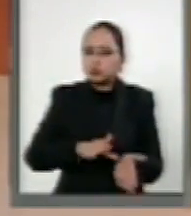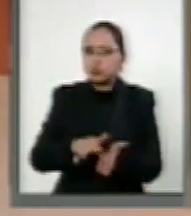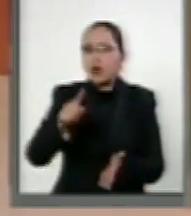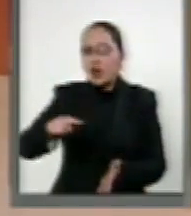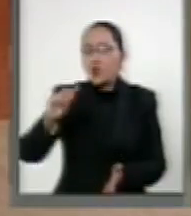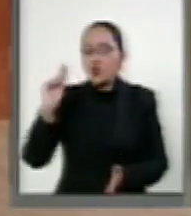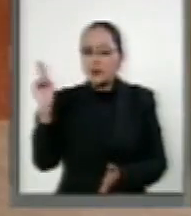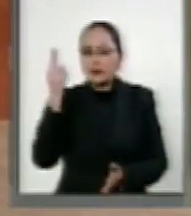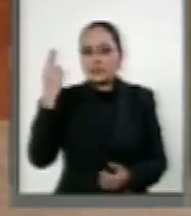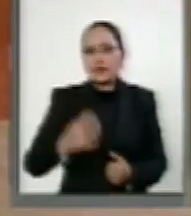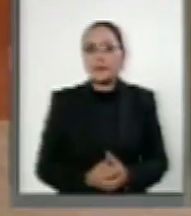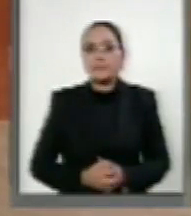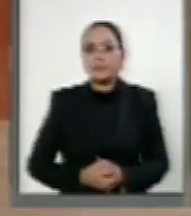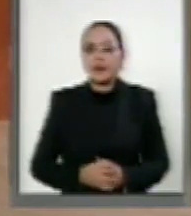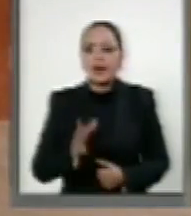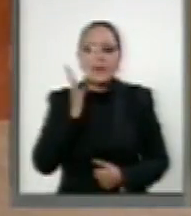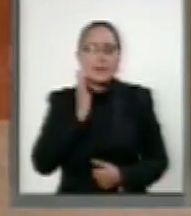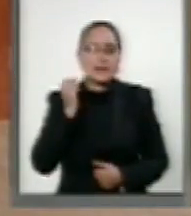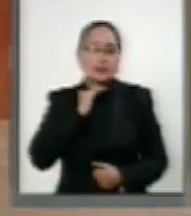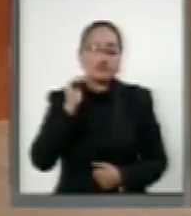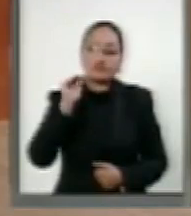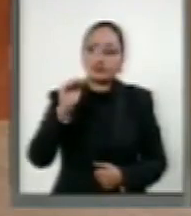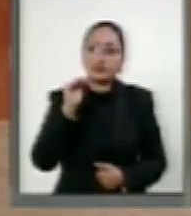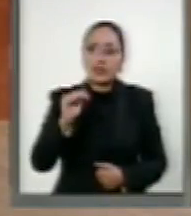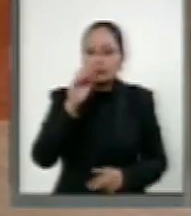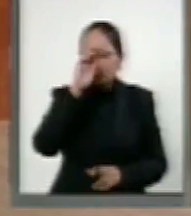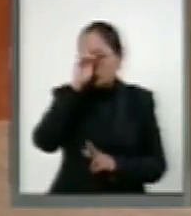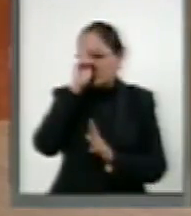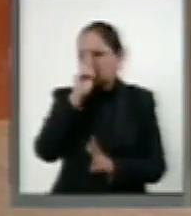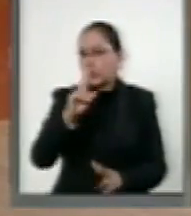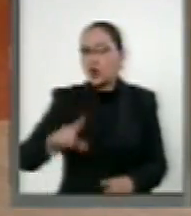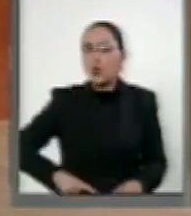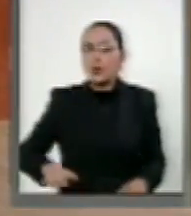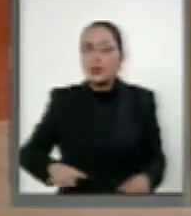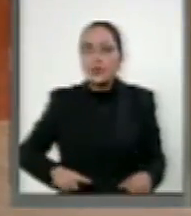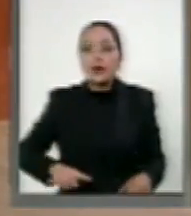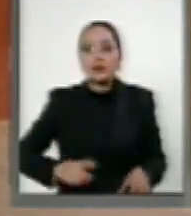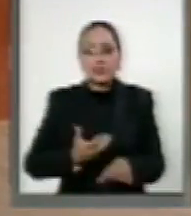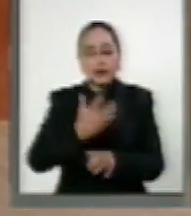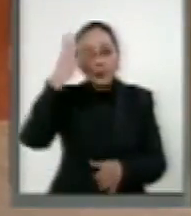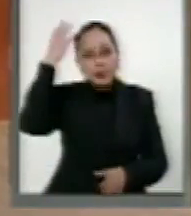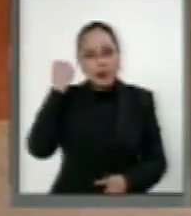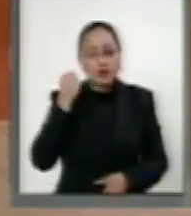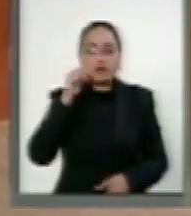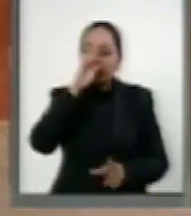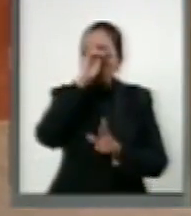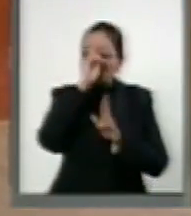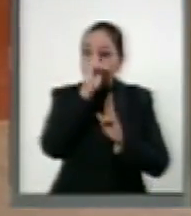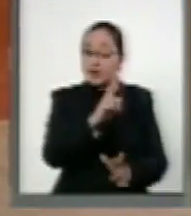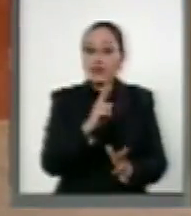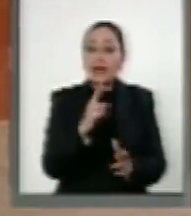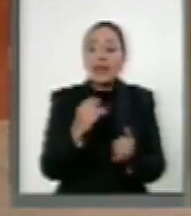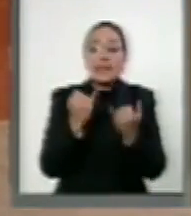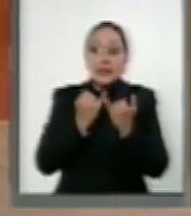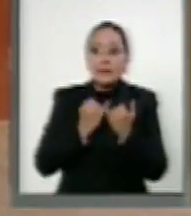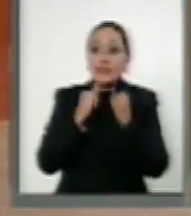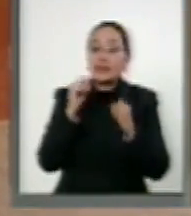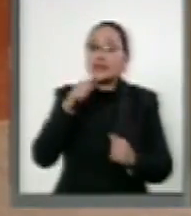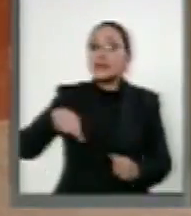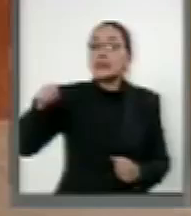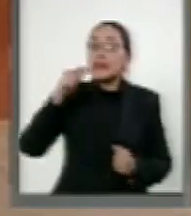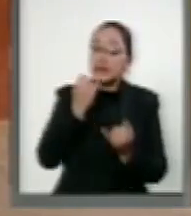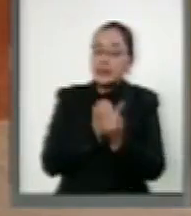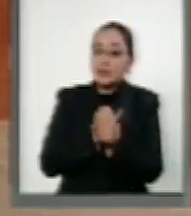cuarto, el Senado de la República exhorta respetuosamente al gobierno del estado de Morelos a respetar la autonomía universitaria